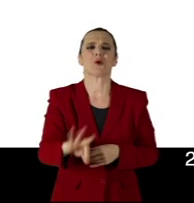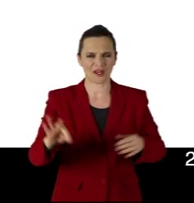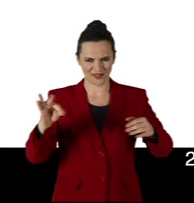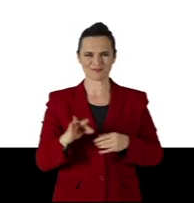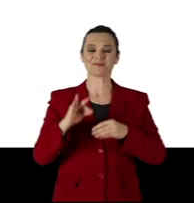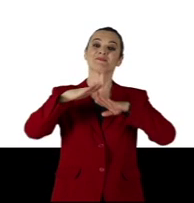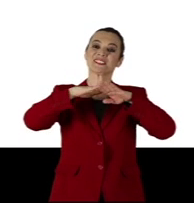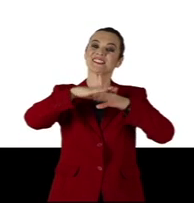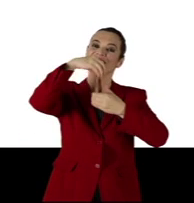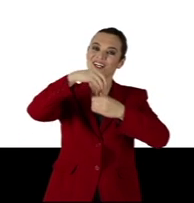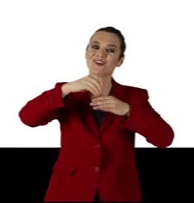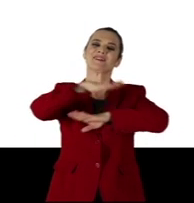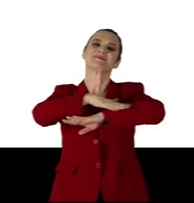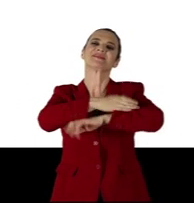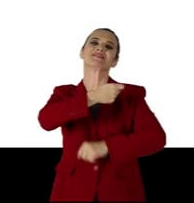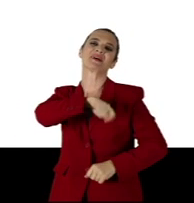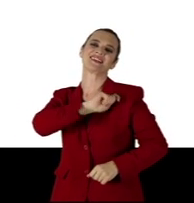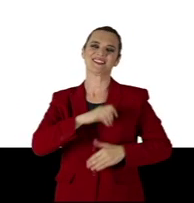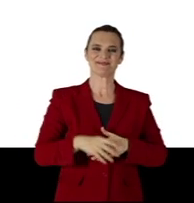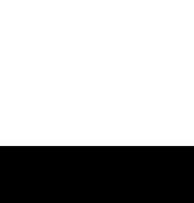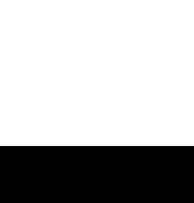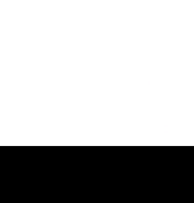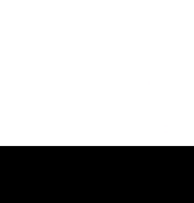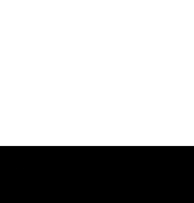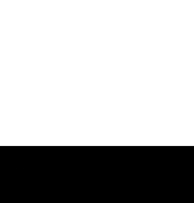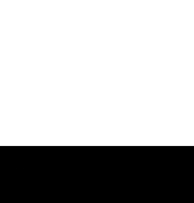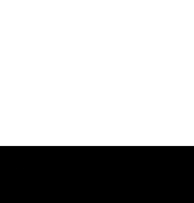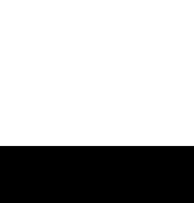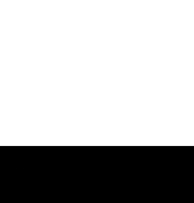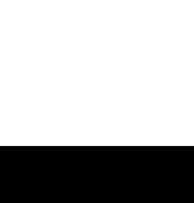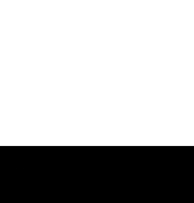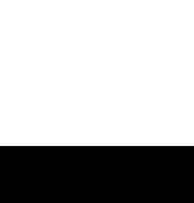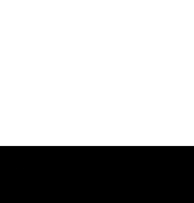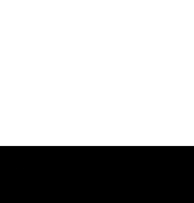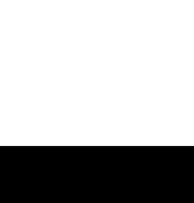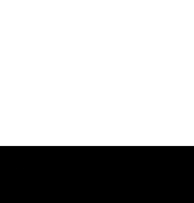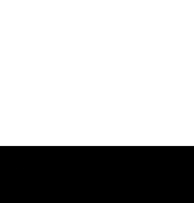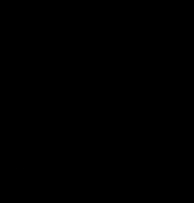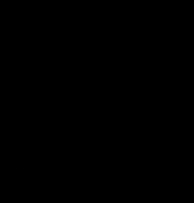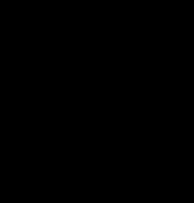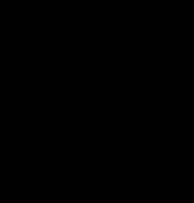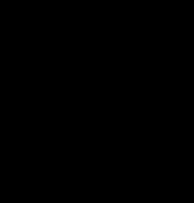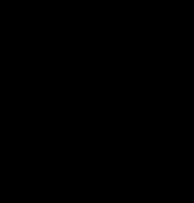autonómicas. El correo puede llevar tu voto. Junta de Castilla y León